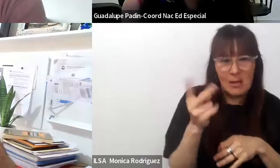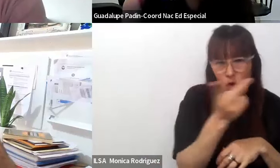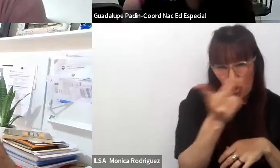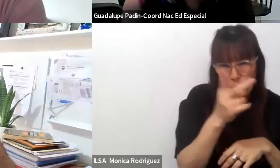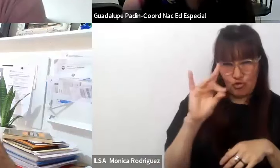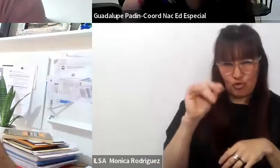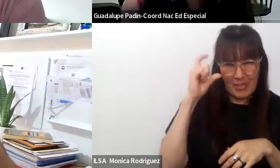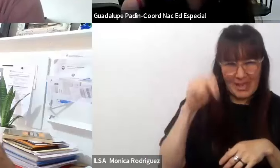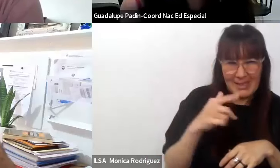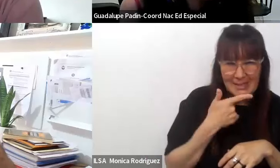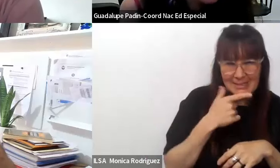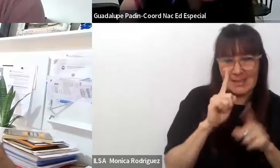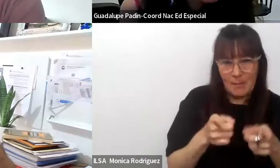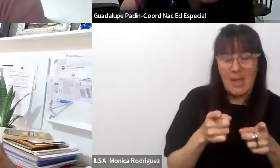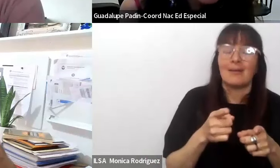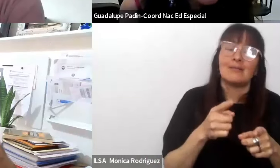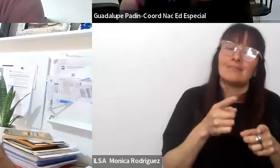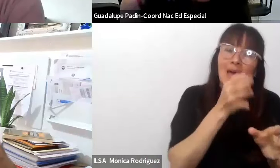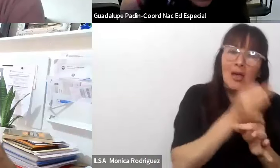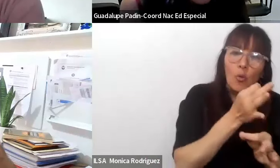nivel primario y secundario